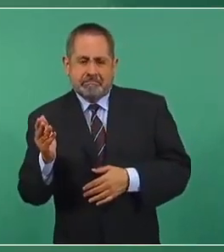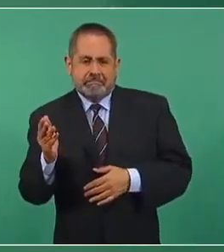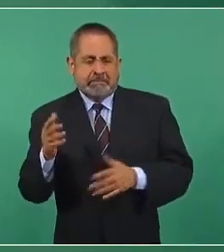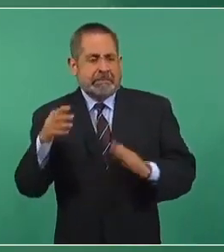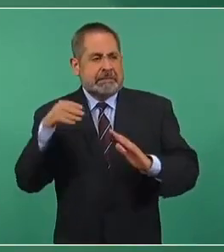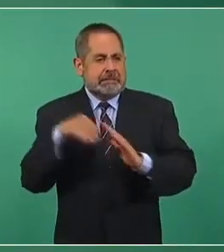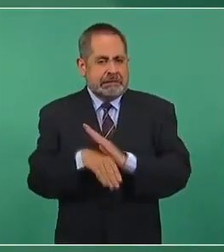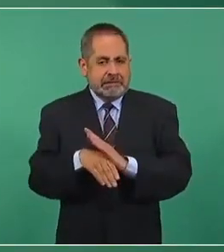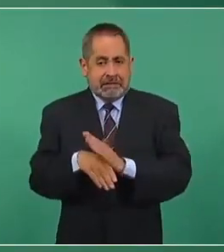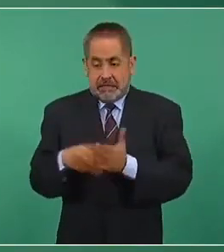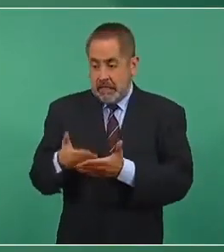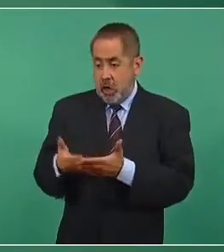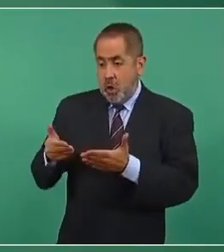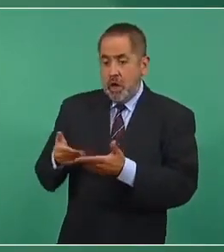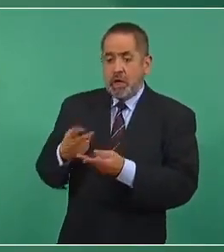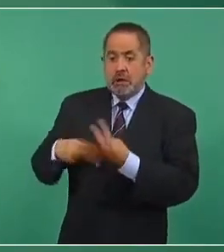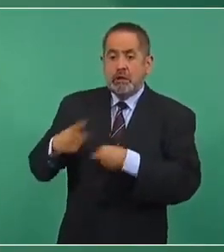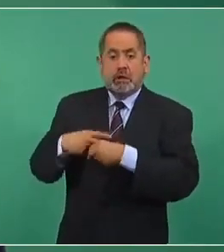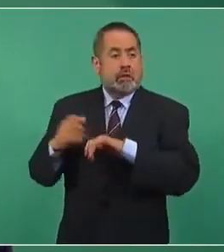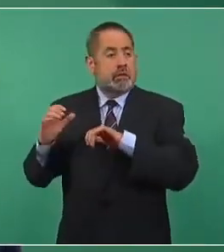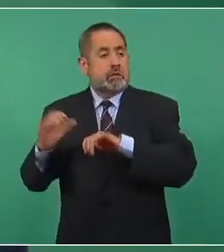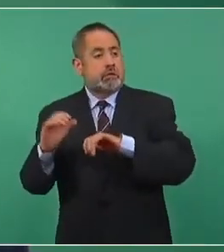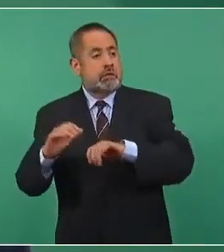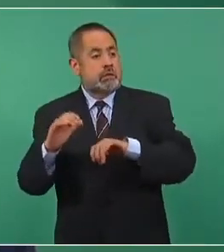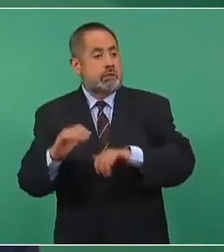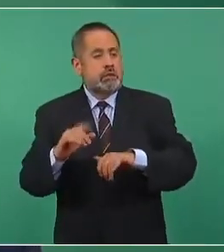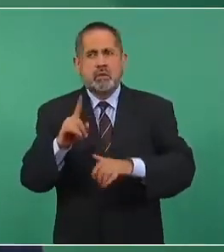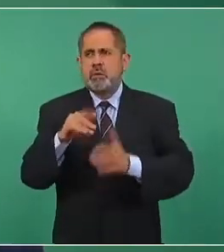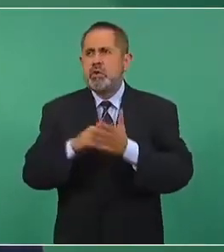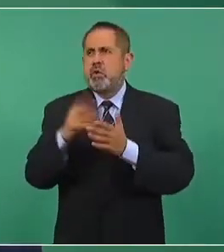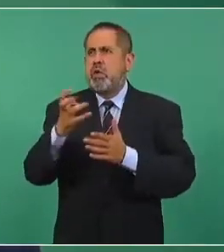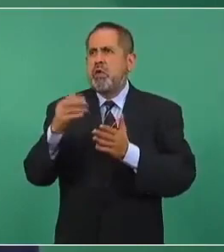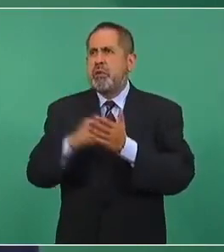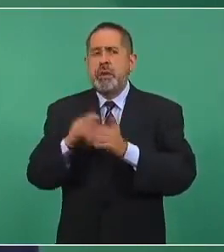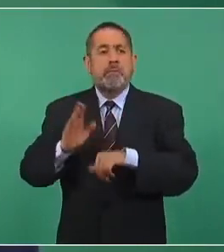perdimos como un millón cuatrocientos mil empleos, ya los recuperamos